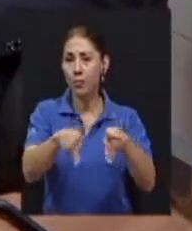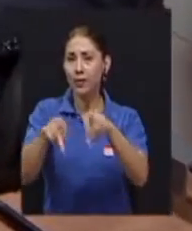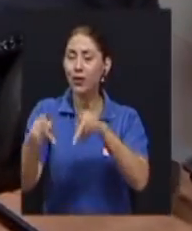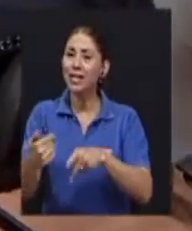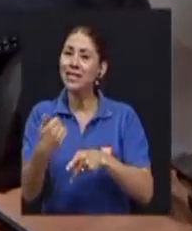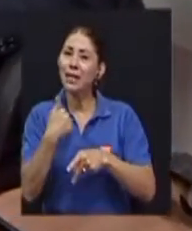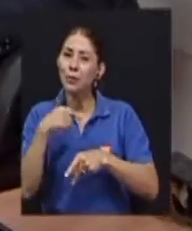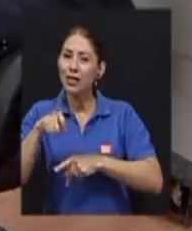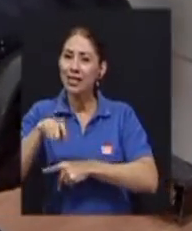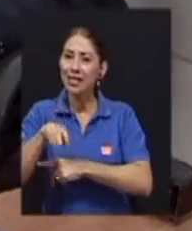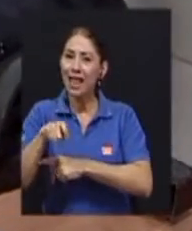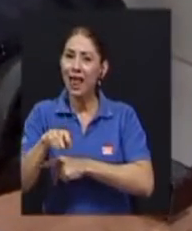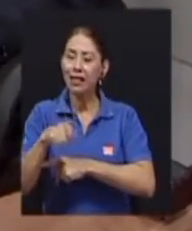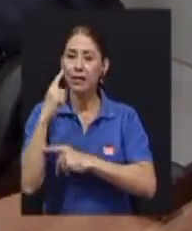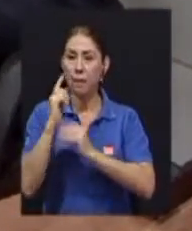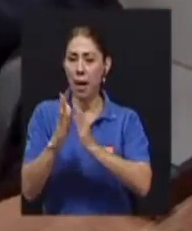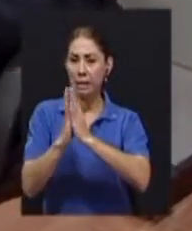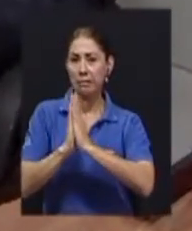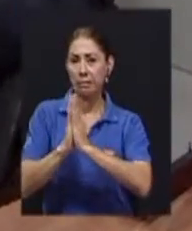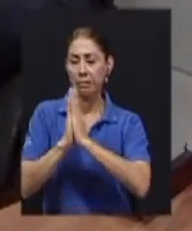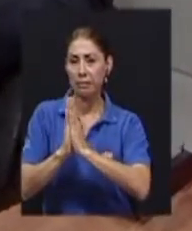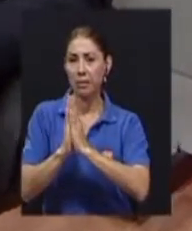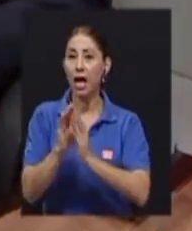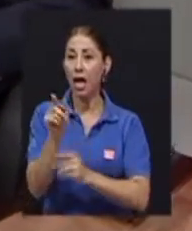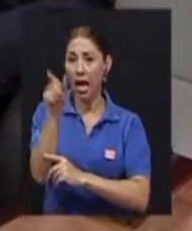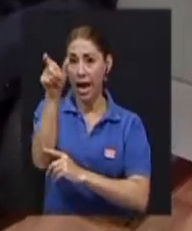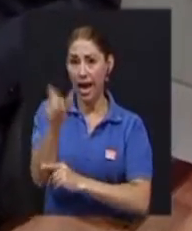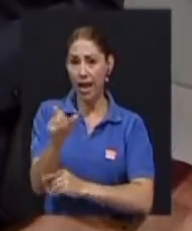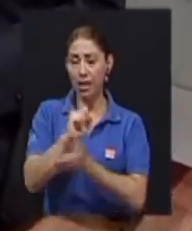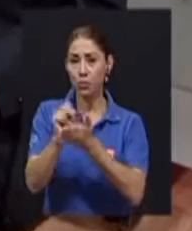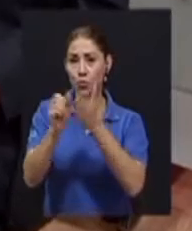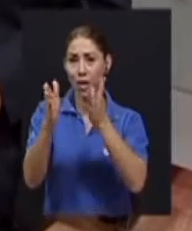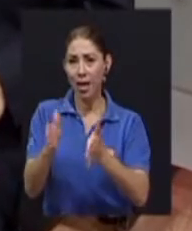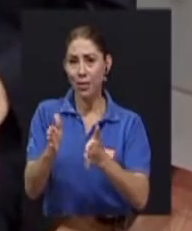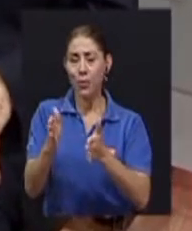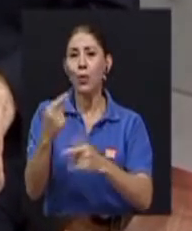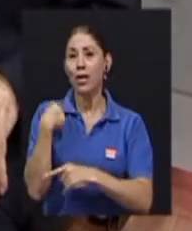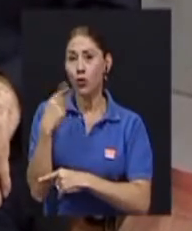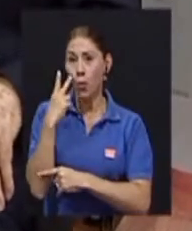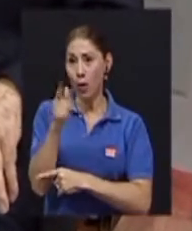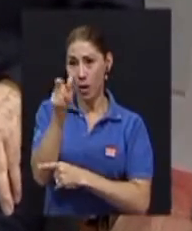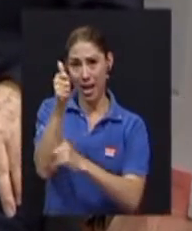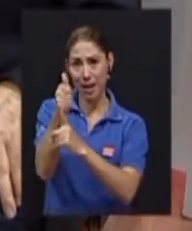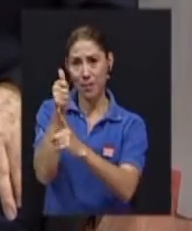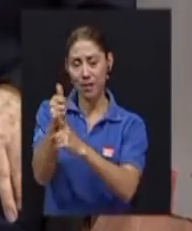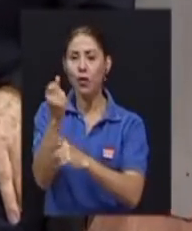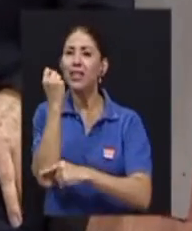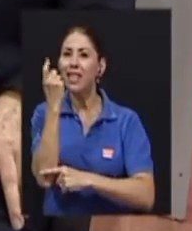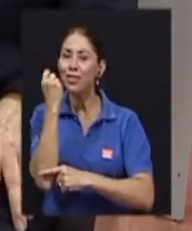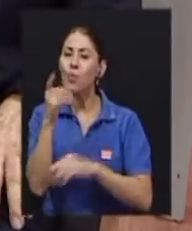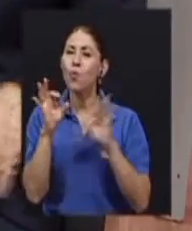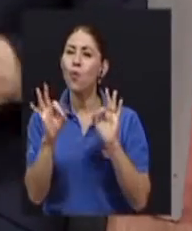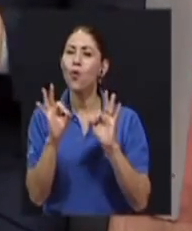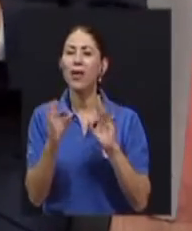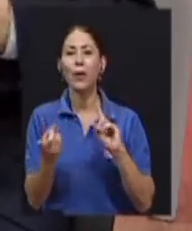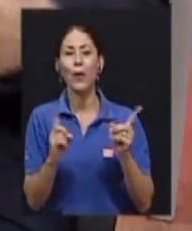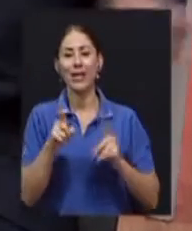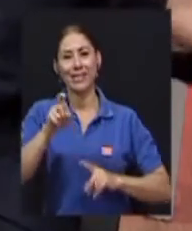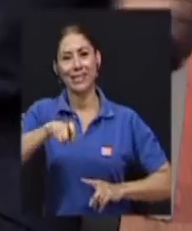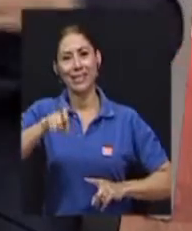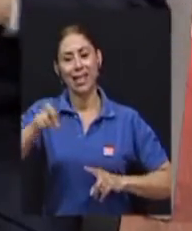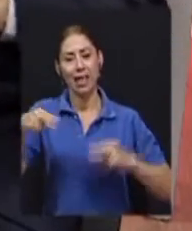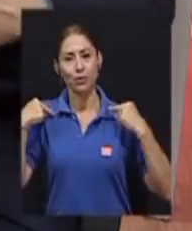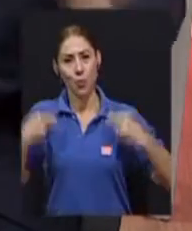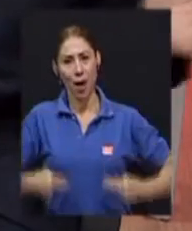implorarle y él es un santo que yo veo que entendió muy bien las necesidades humanas y por lo mismo